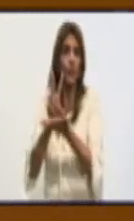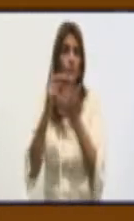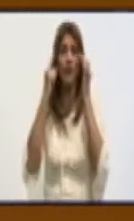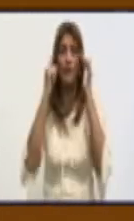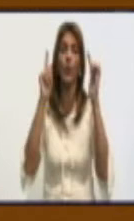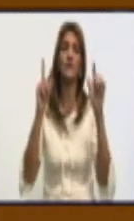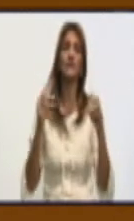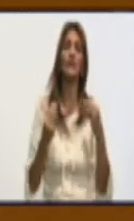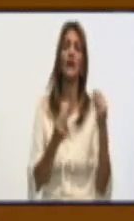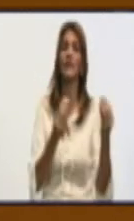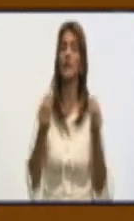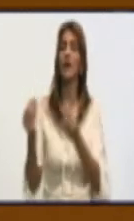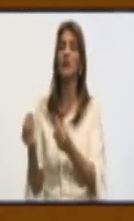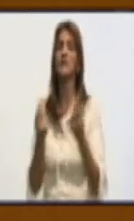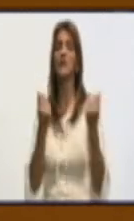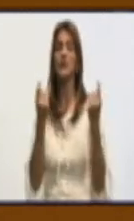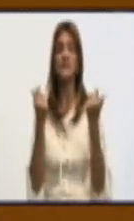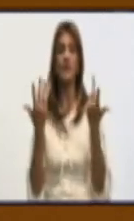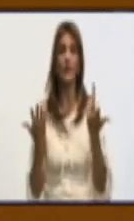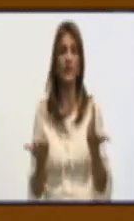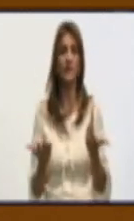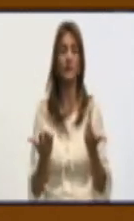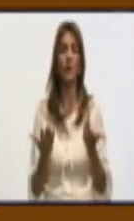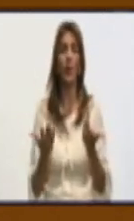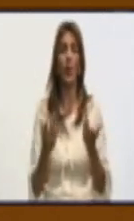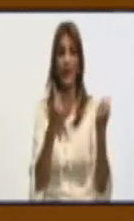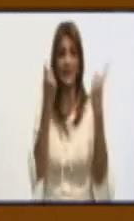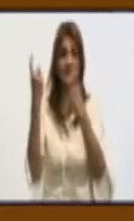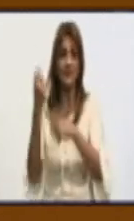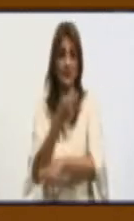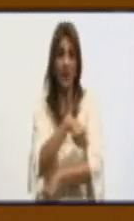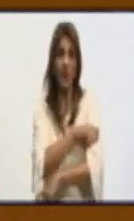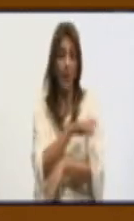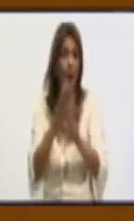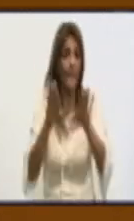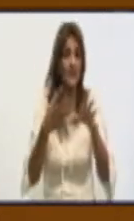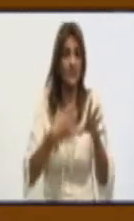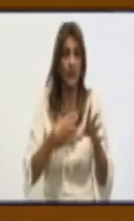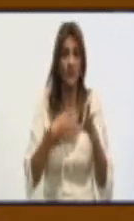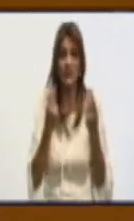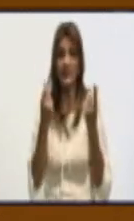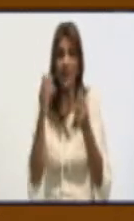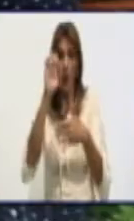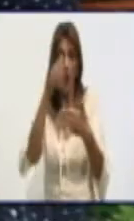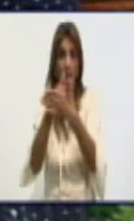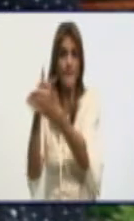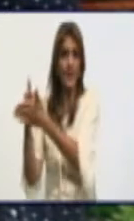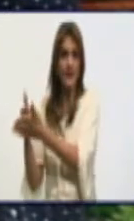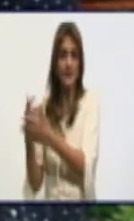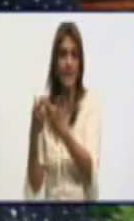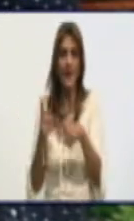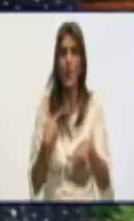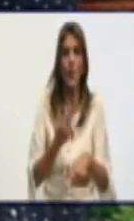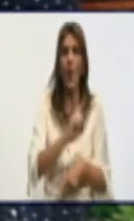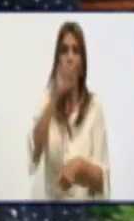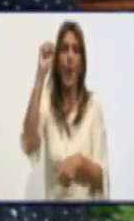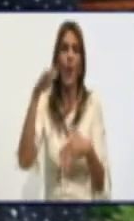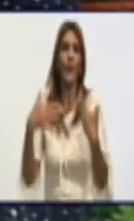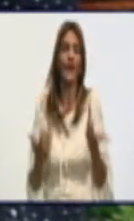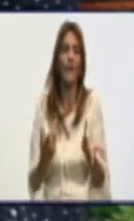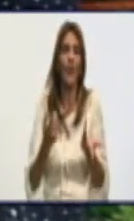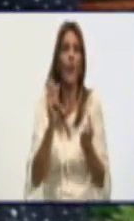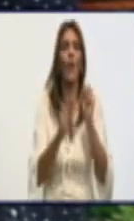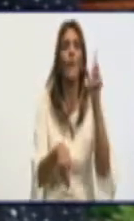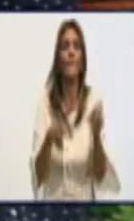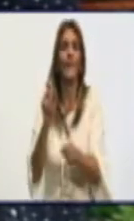financiamiento a las cuestiones que tienen un impacto sobre la población, muchas veces teniendo el dinero, no logras que el productor tradicional te venda lo que